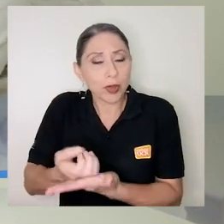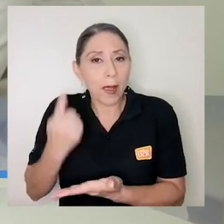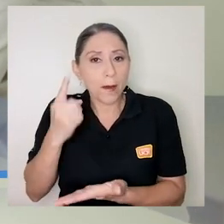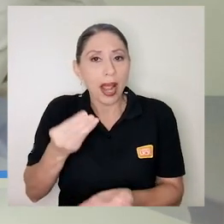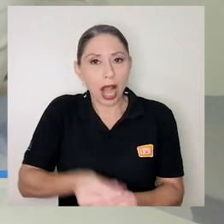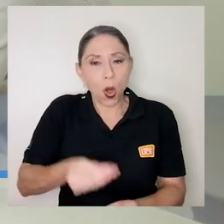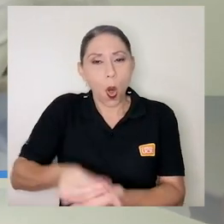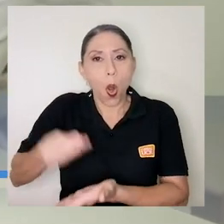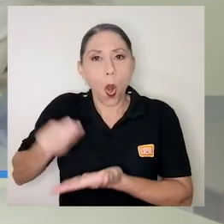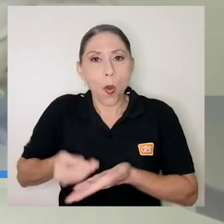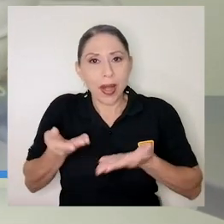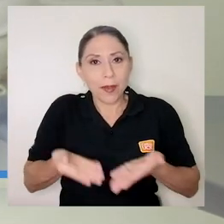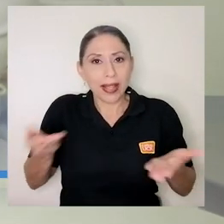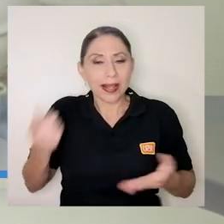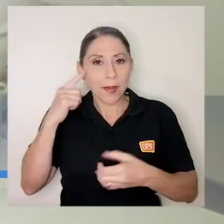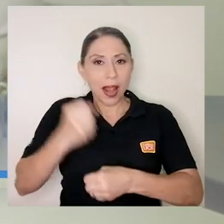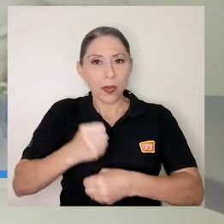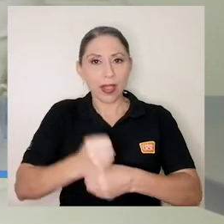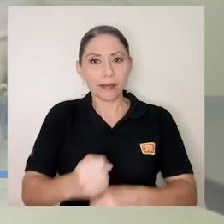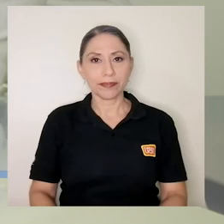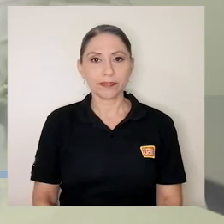la compra de materias primas.